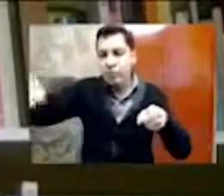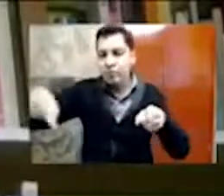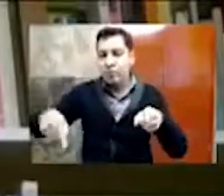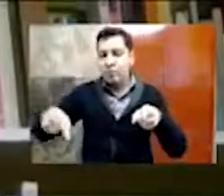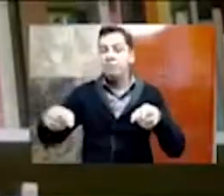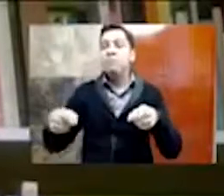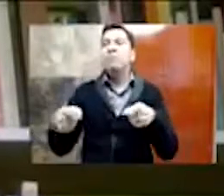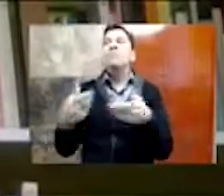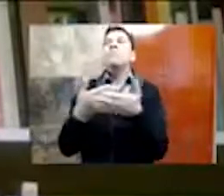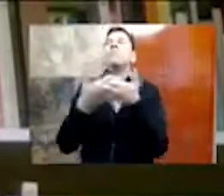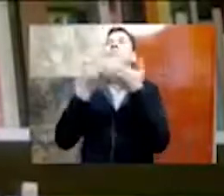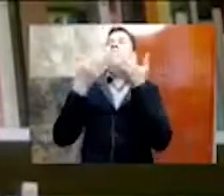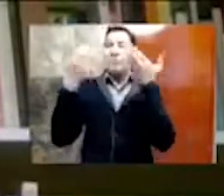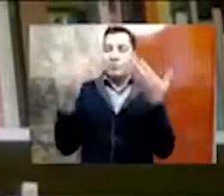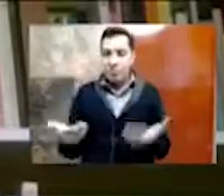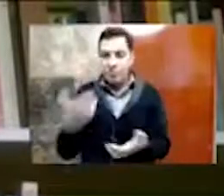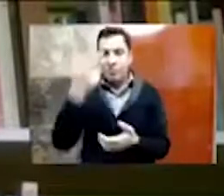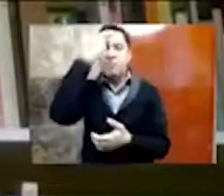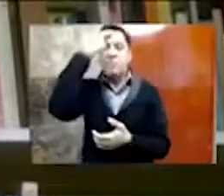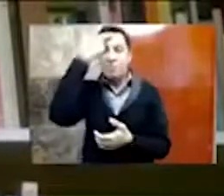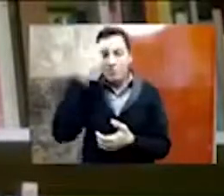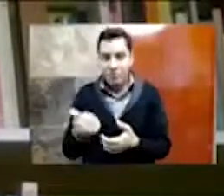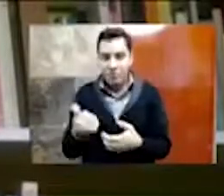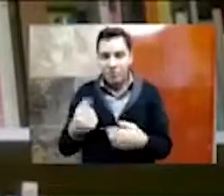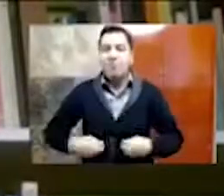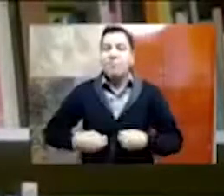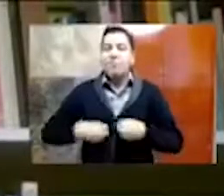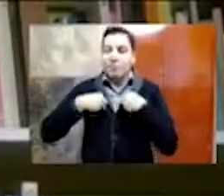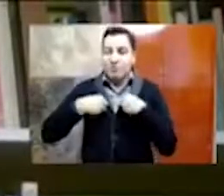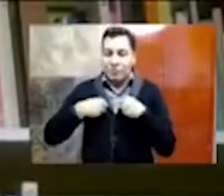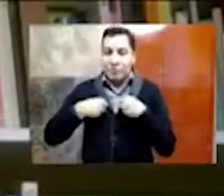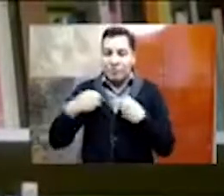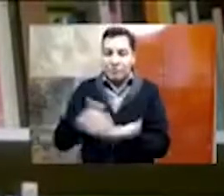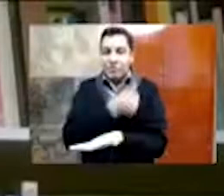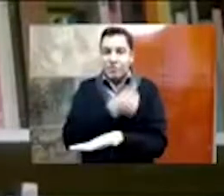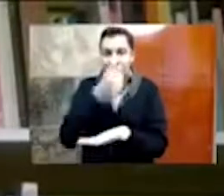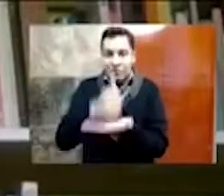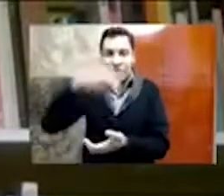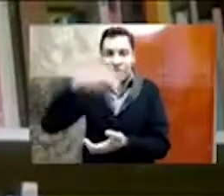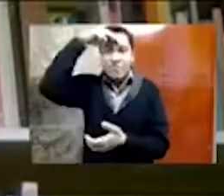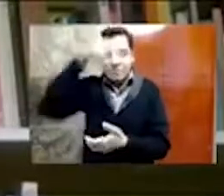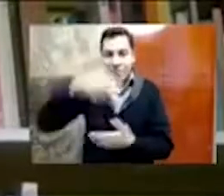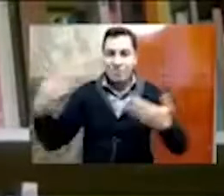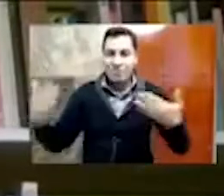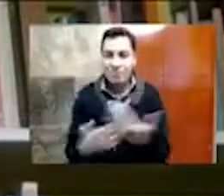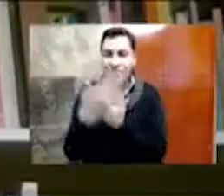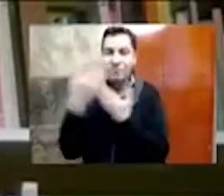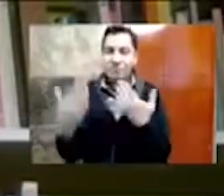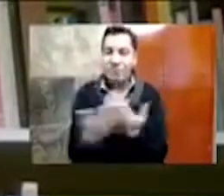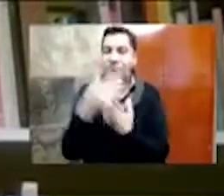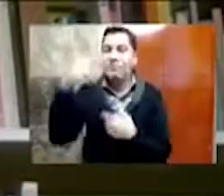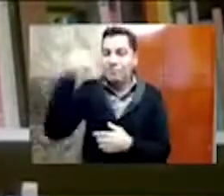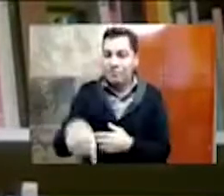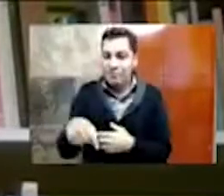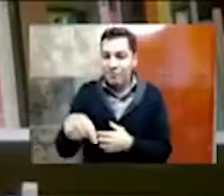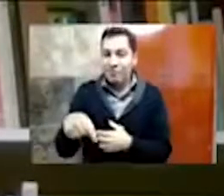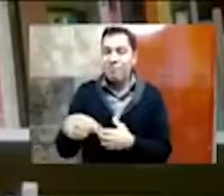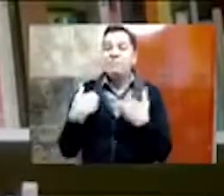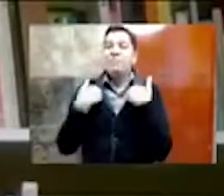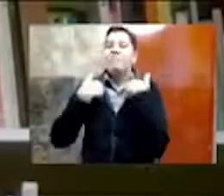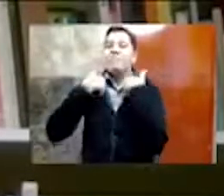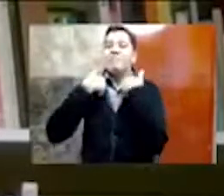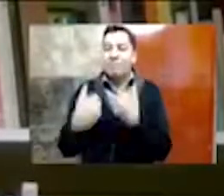razón de ser, ¿no? A nosotros, este, como mexicanos, ¿no? Que tenemos, pues, vestigios prácticamente todo el país,